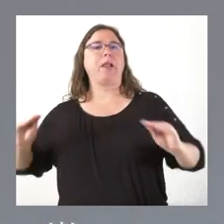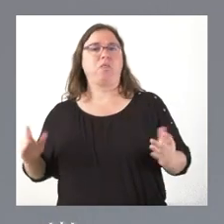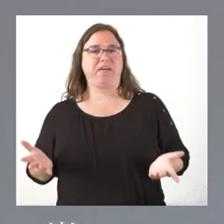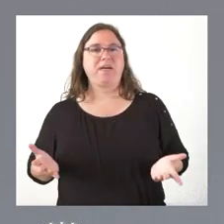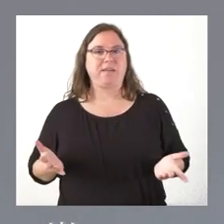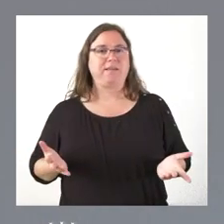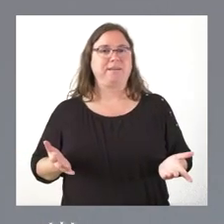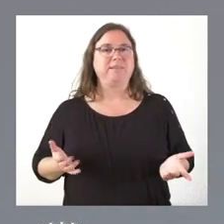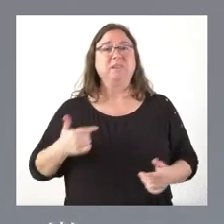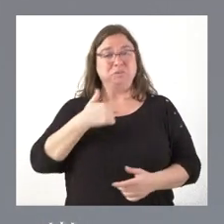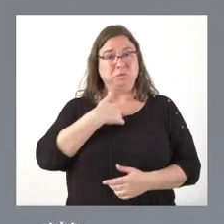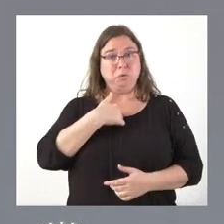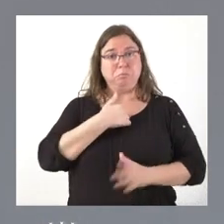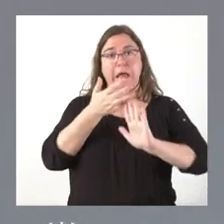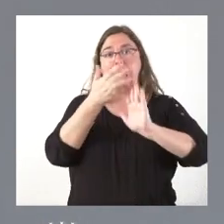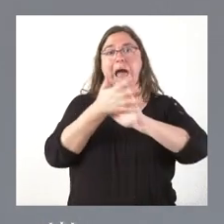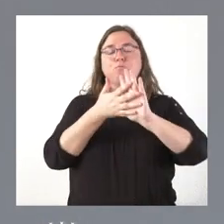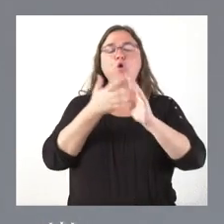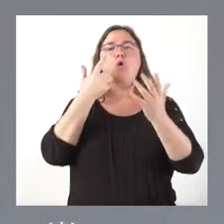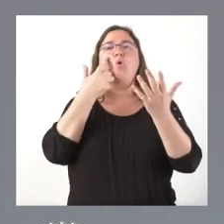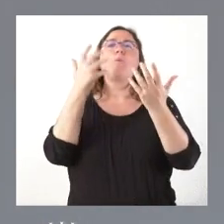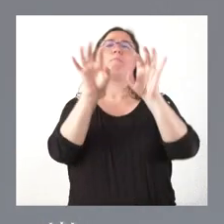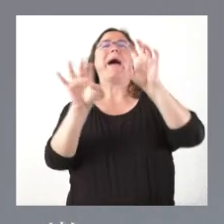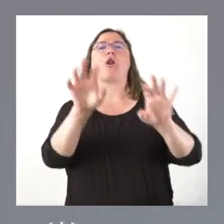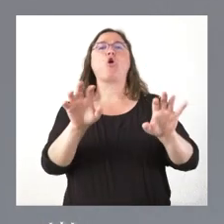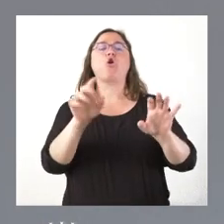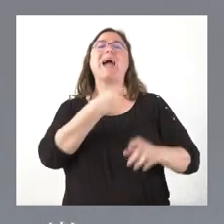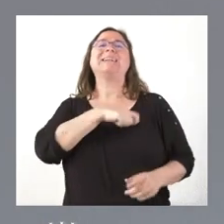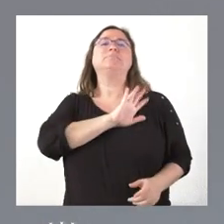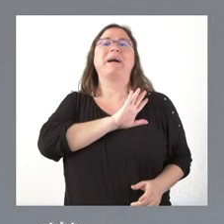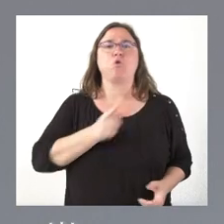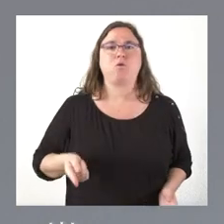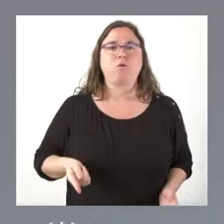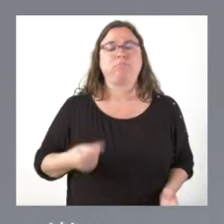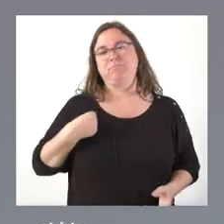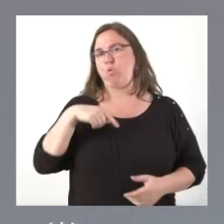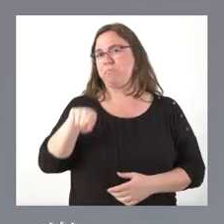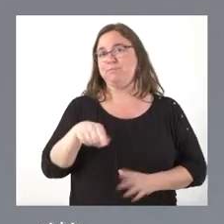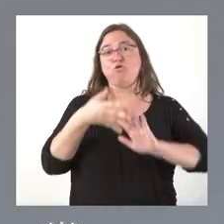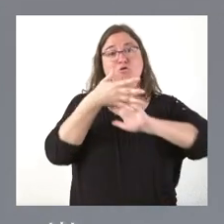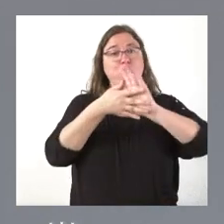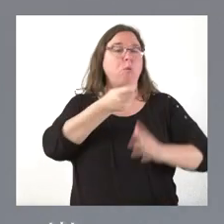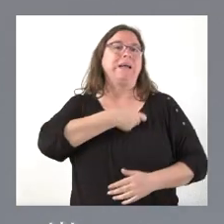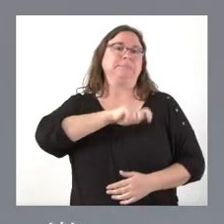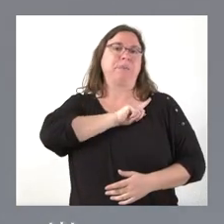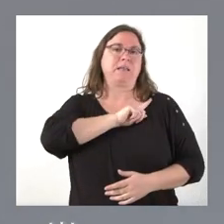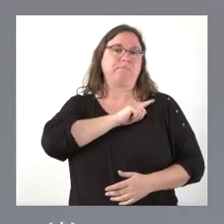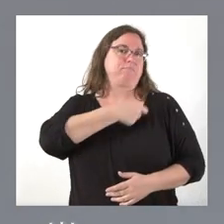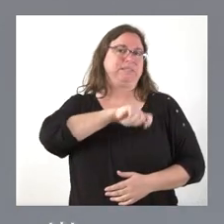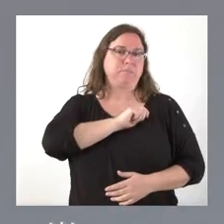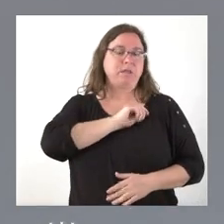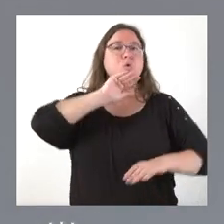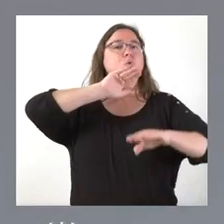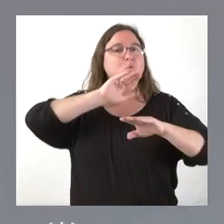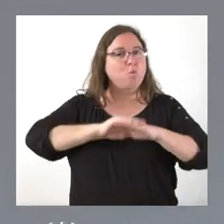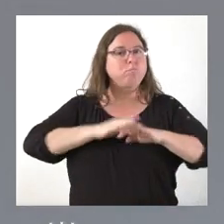etcétera. Pero yo hablo del barroco español. Y esto es exactamente lo mismo. Yo hablo de España y cumplo las